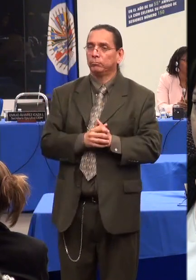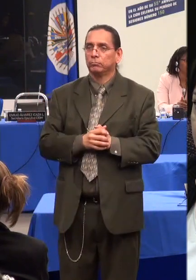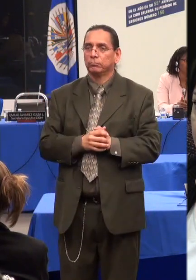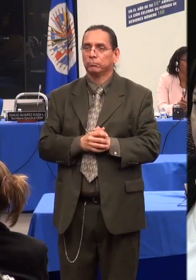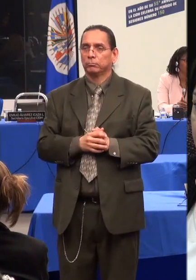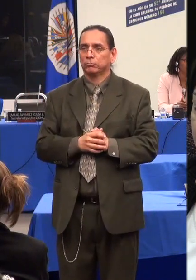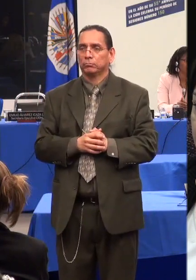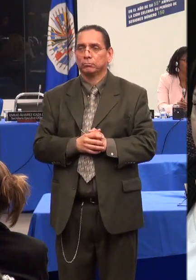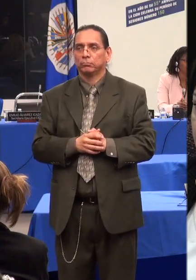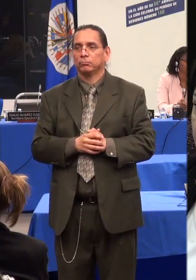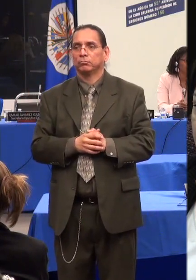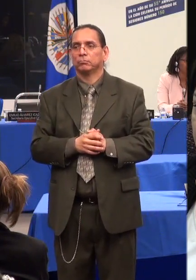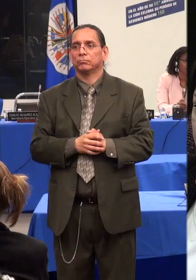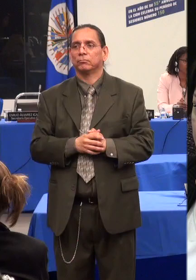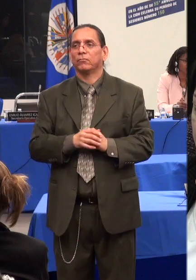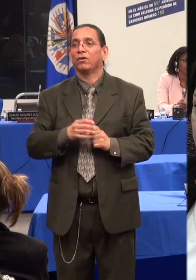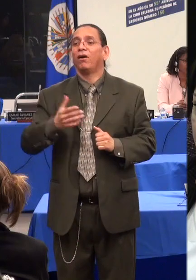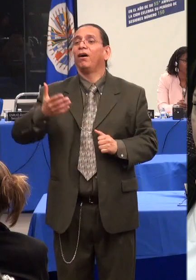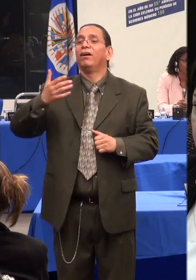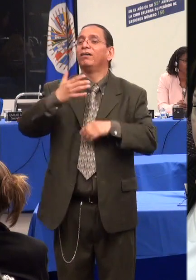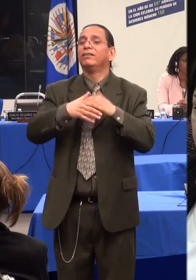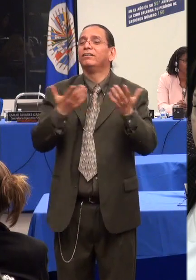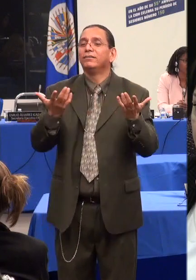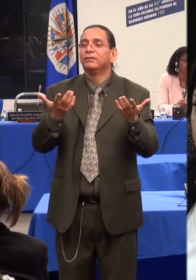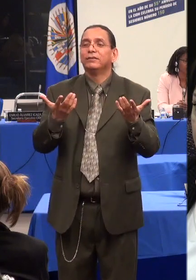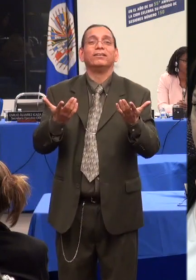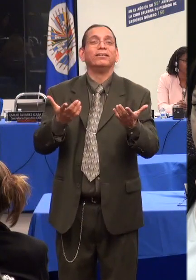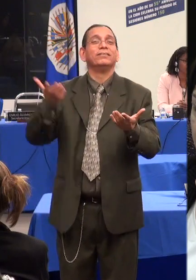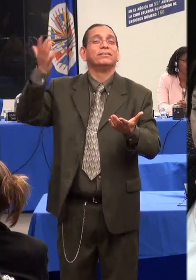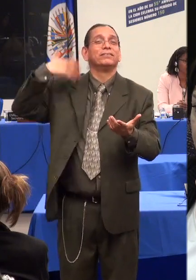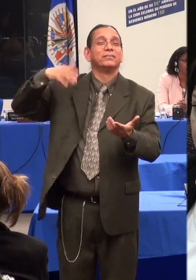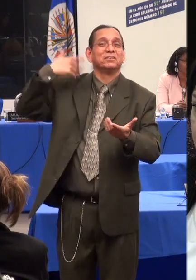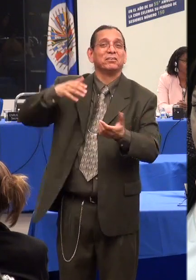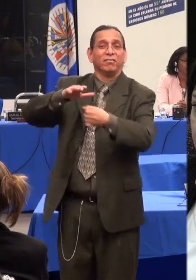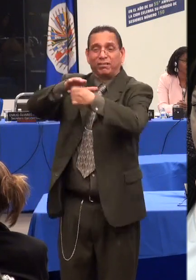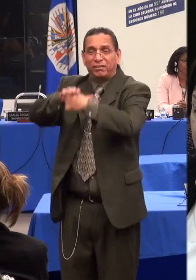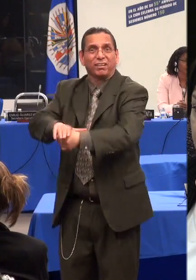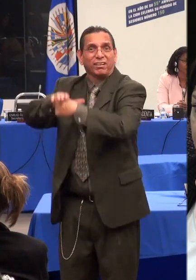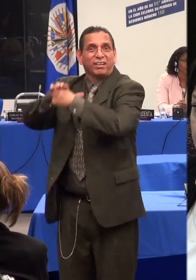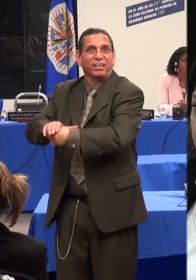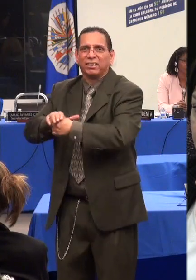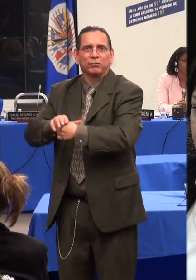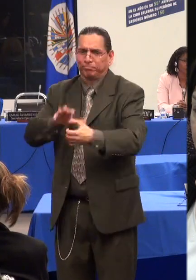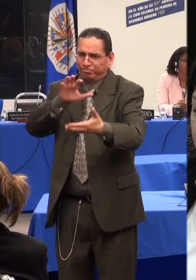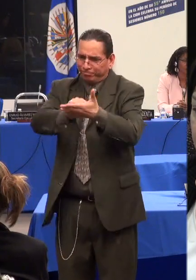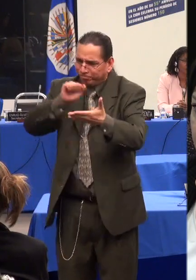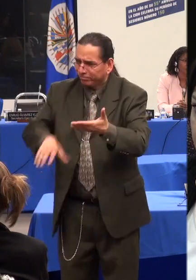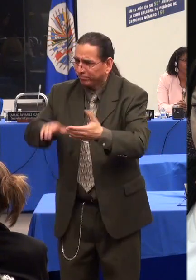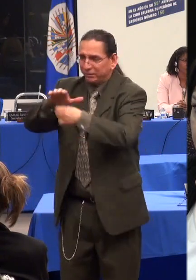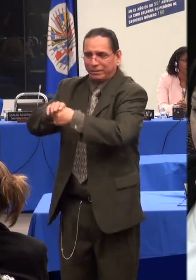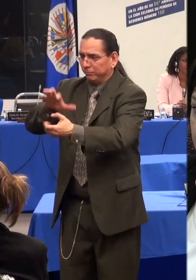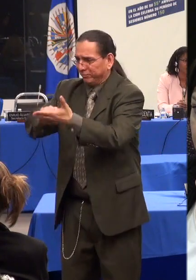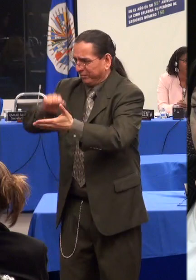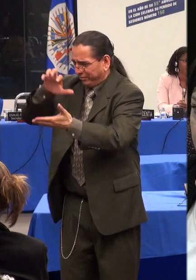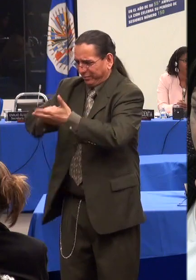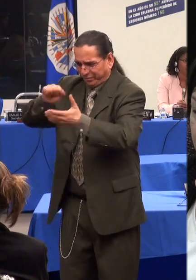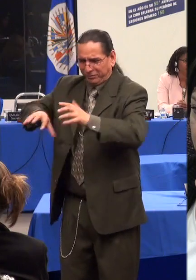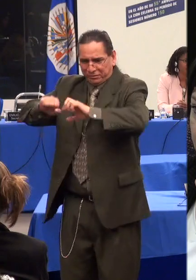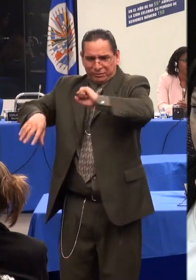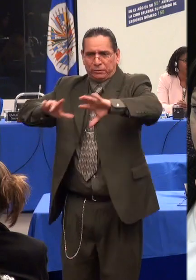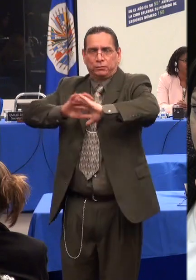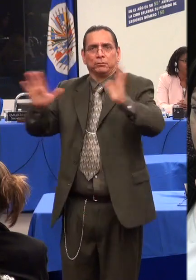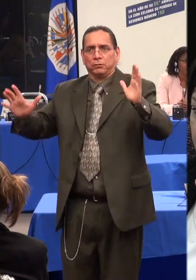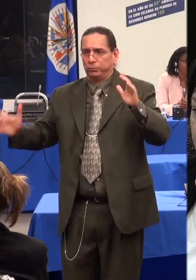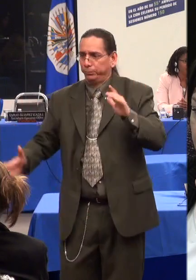de Naciones Unidas. Entonces, no sólo la invitación sino el llamado a que por favor construyamos a partir de